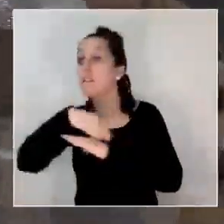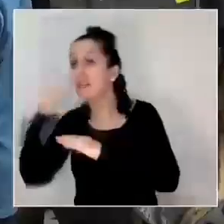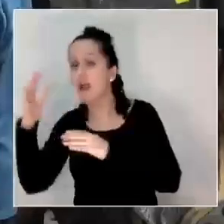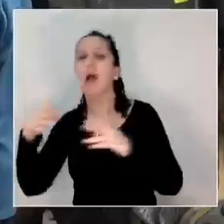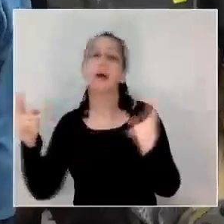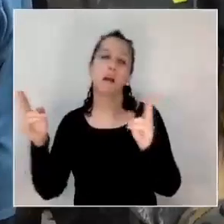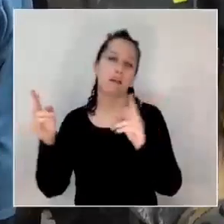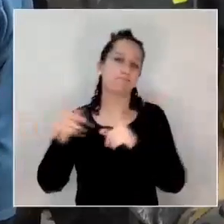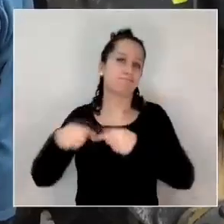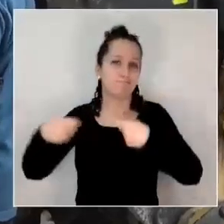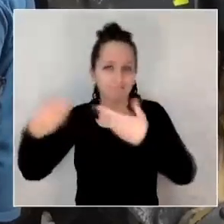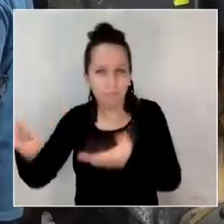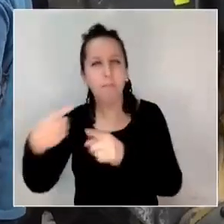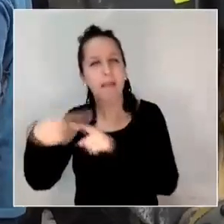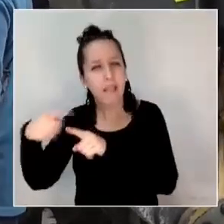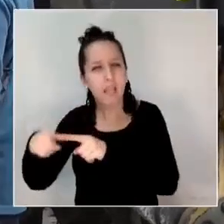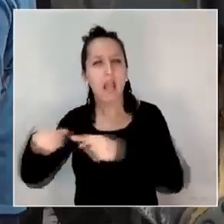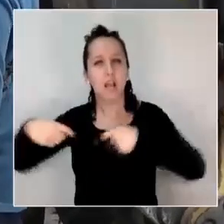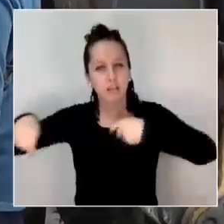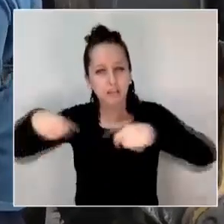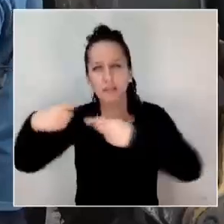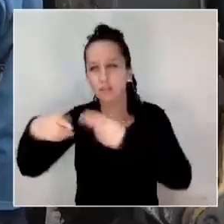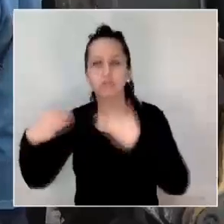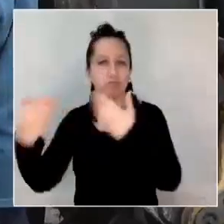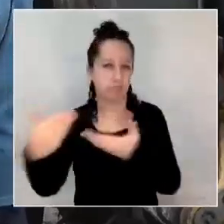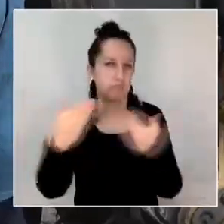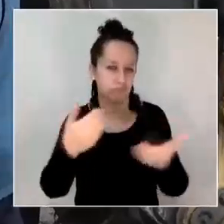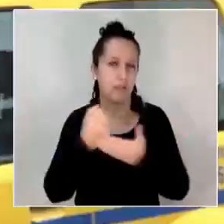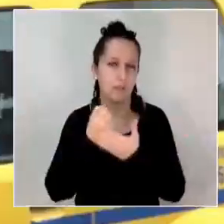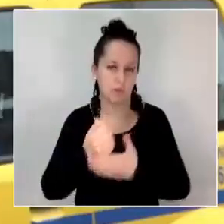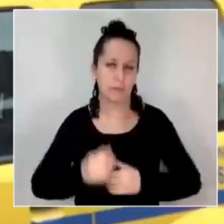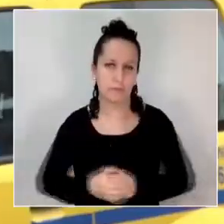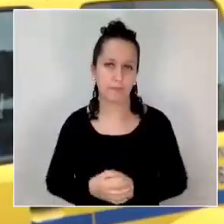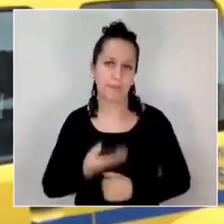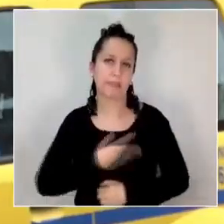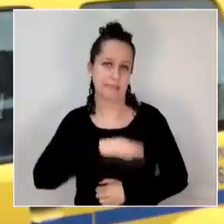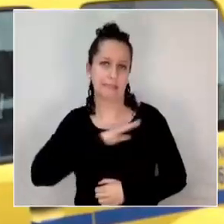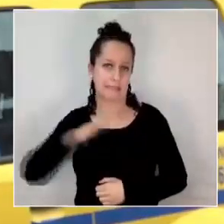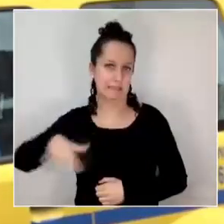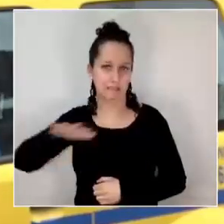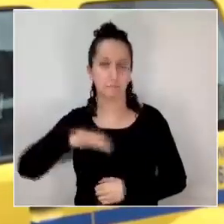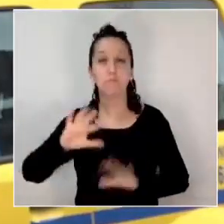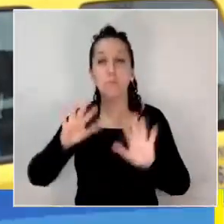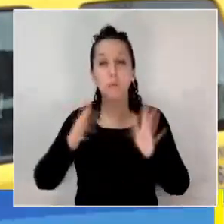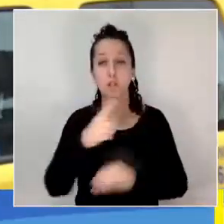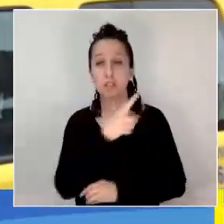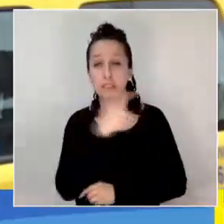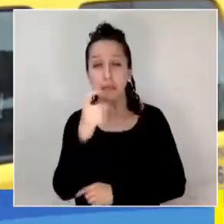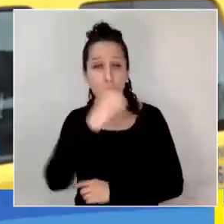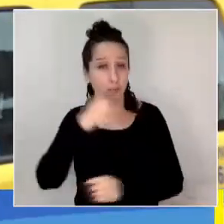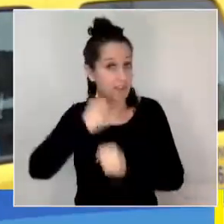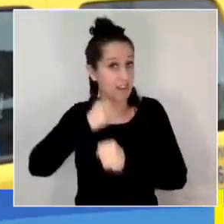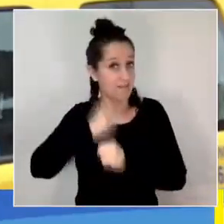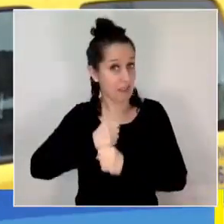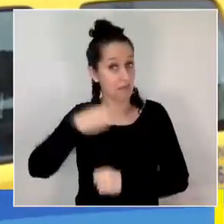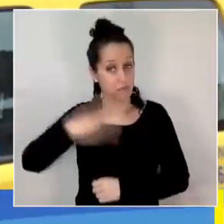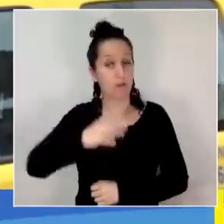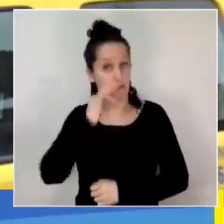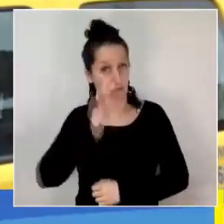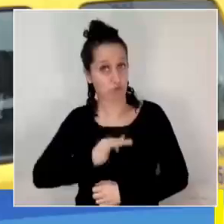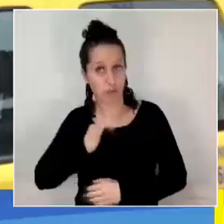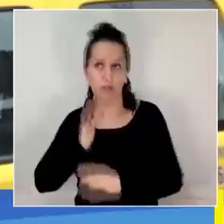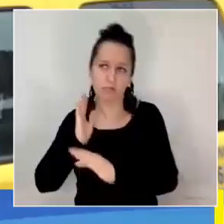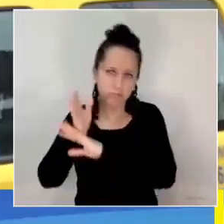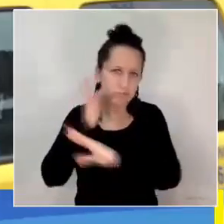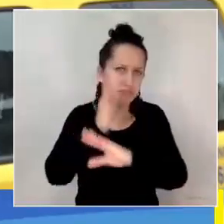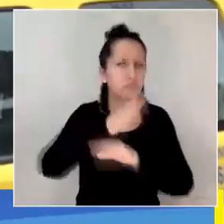de Asistencia Social. Tenemos casi 100 funcionarios y funcionarias desplegadas en toda la ciudad de Concepción. Estamos monitoreando de manera